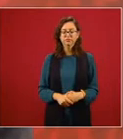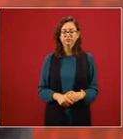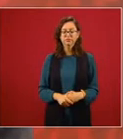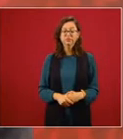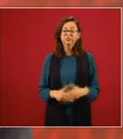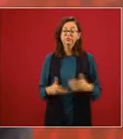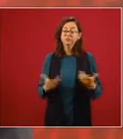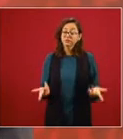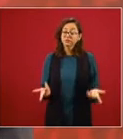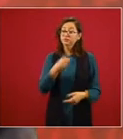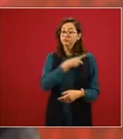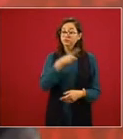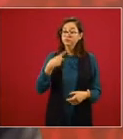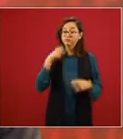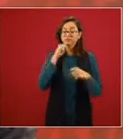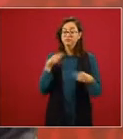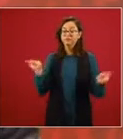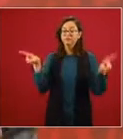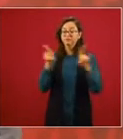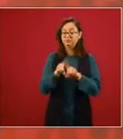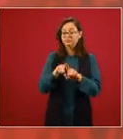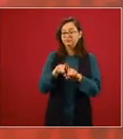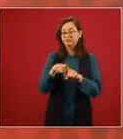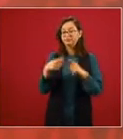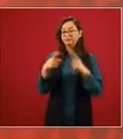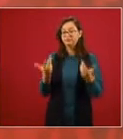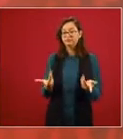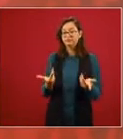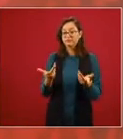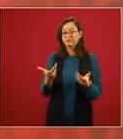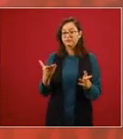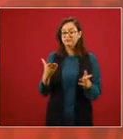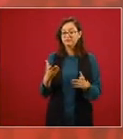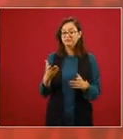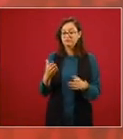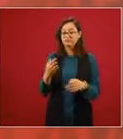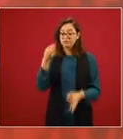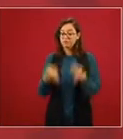los del periodo neoliberal